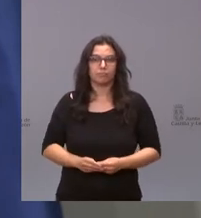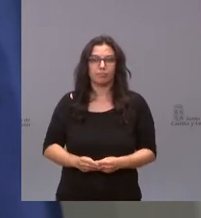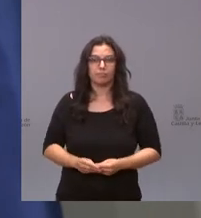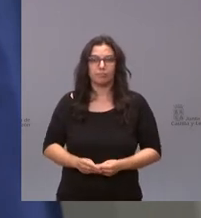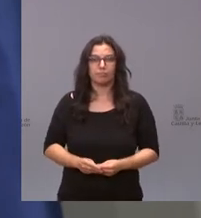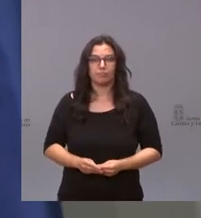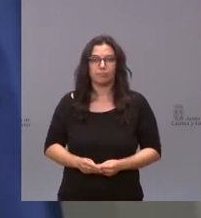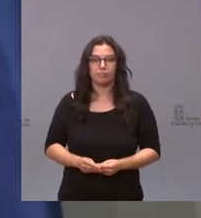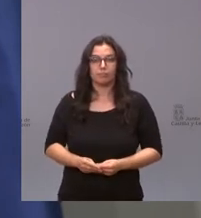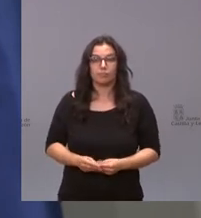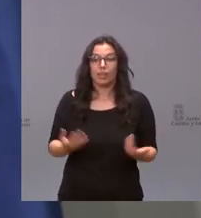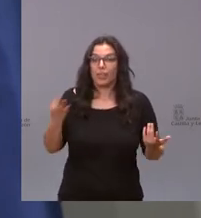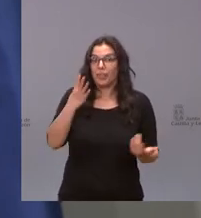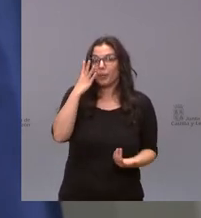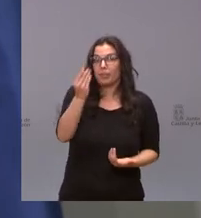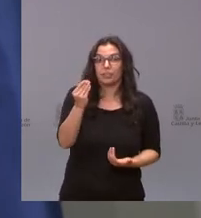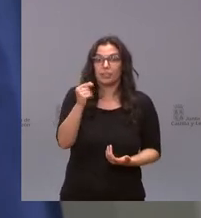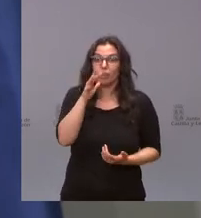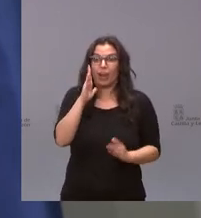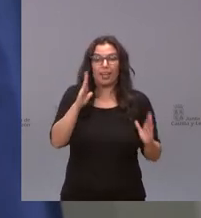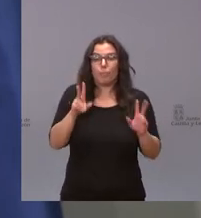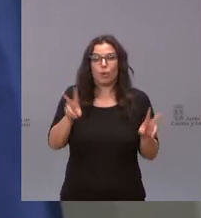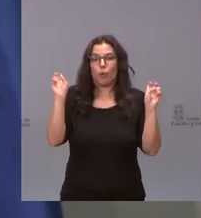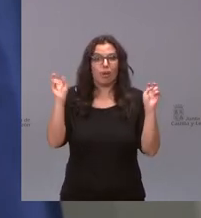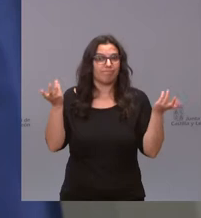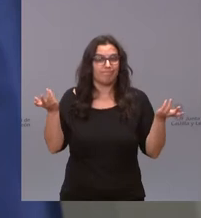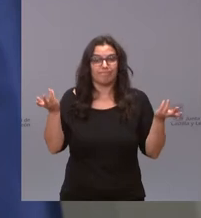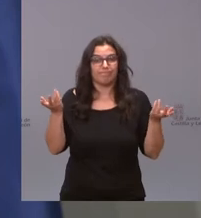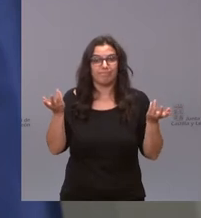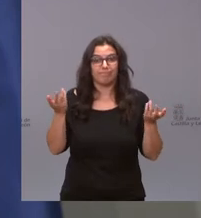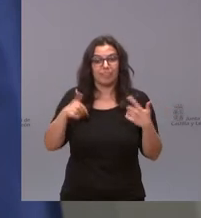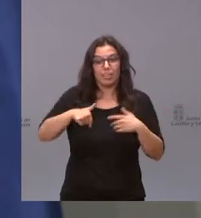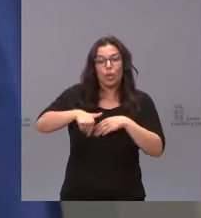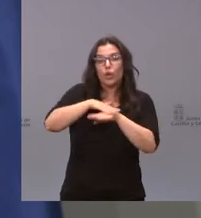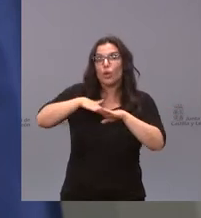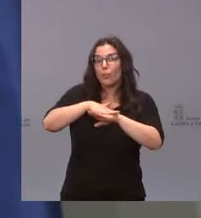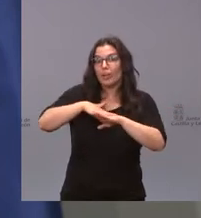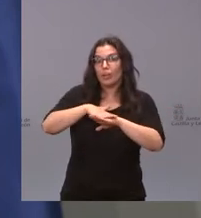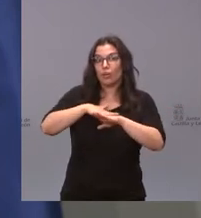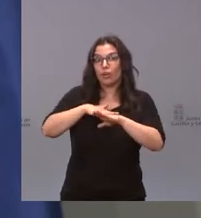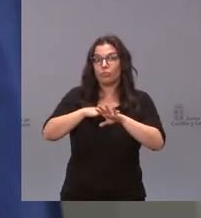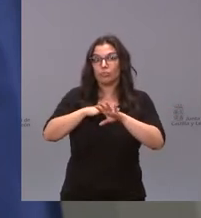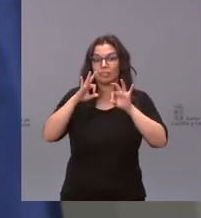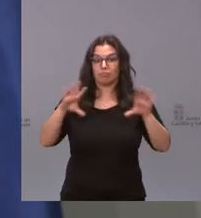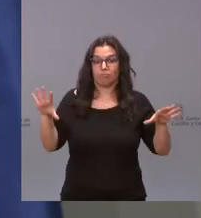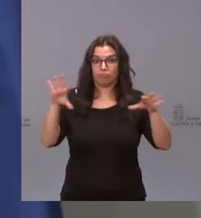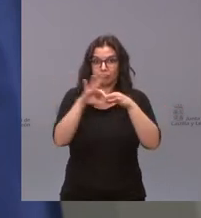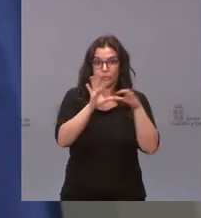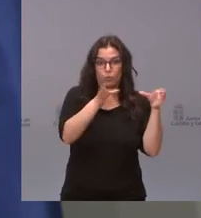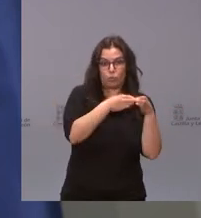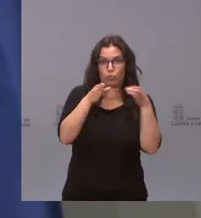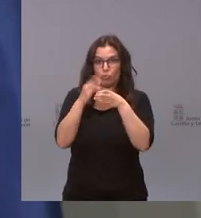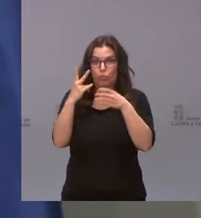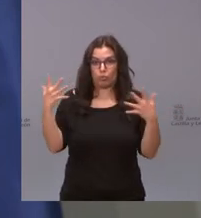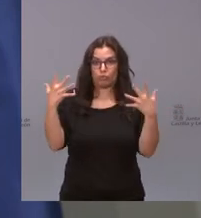y hay que entender que este es un tiempo nuevo y que este es un gobierno de coalición que tiene muy claro